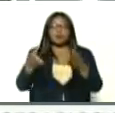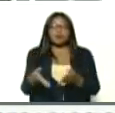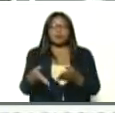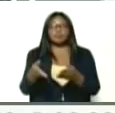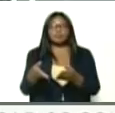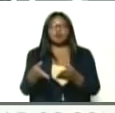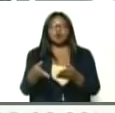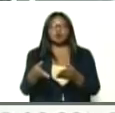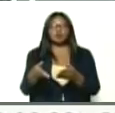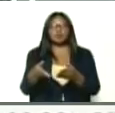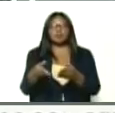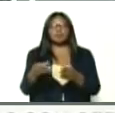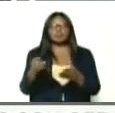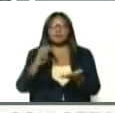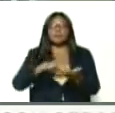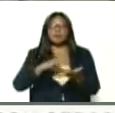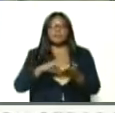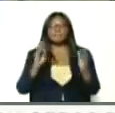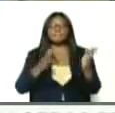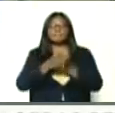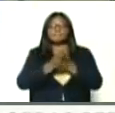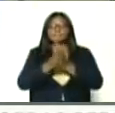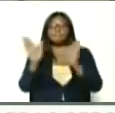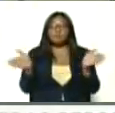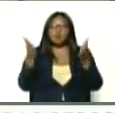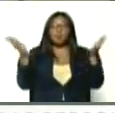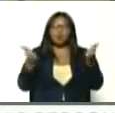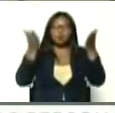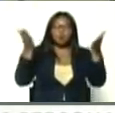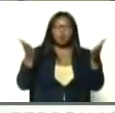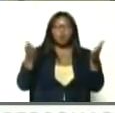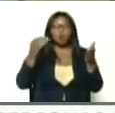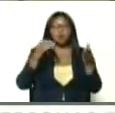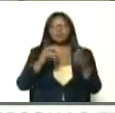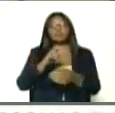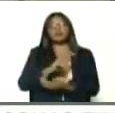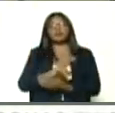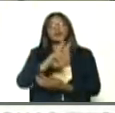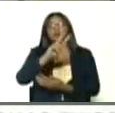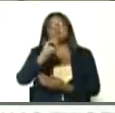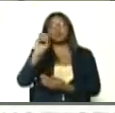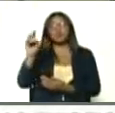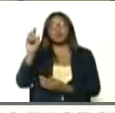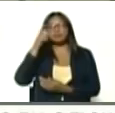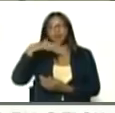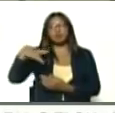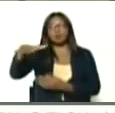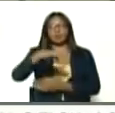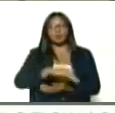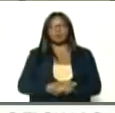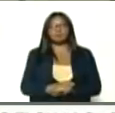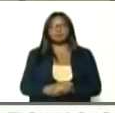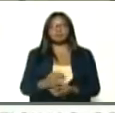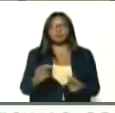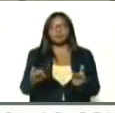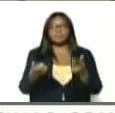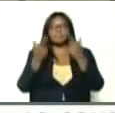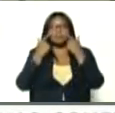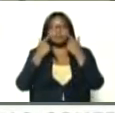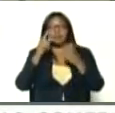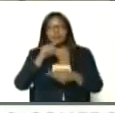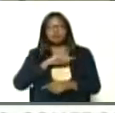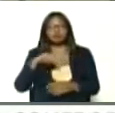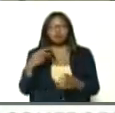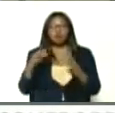coordinador, del Comité Promotor Nacional, del Congreso Bicentenario, de los Pueblos, Luis José Marcano, pendiente por allá, ya vamos